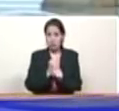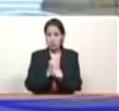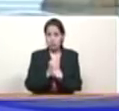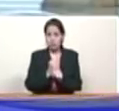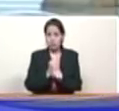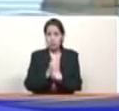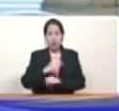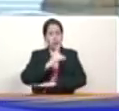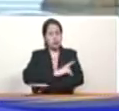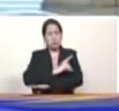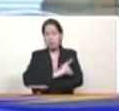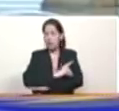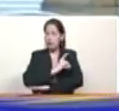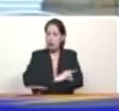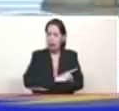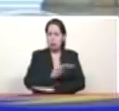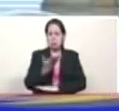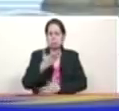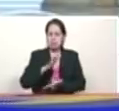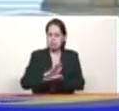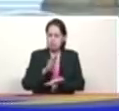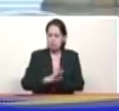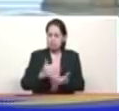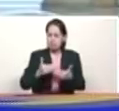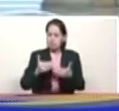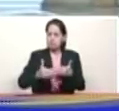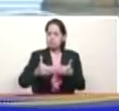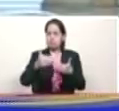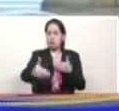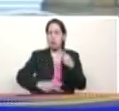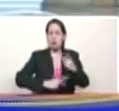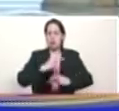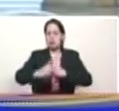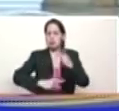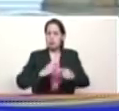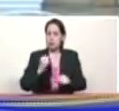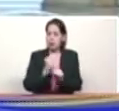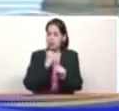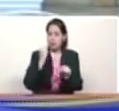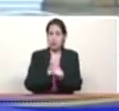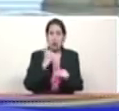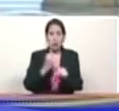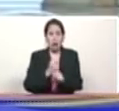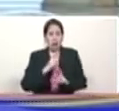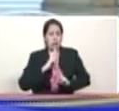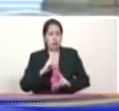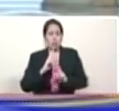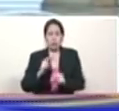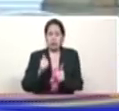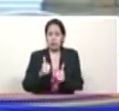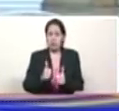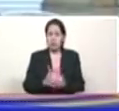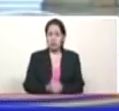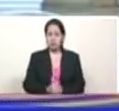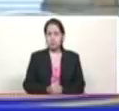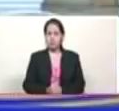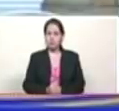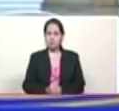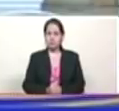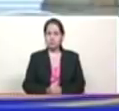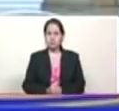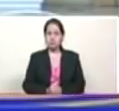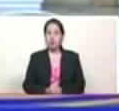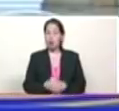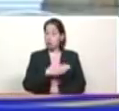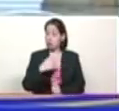disciplinado, el trabajo perseverante, el trabajo productivo, el trabajo con resultados concretos. Y yo quiero